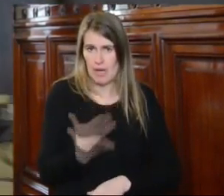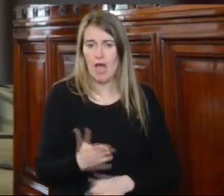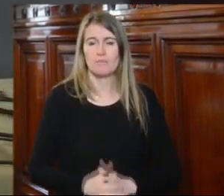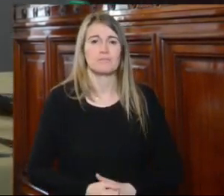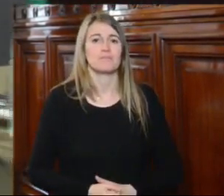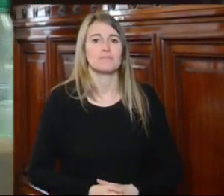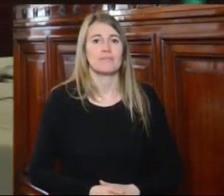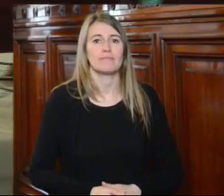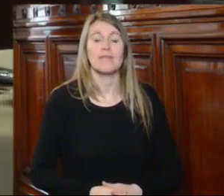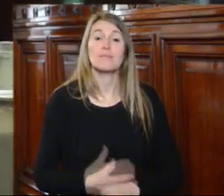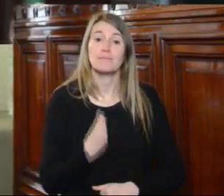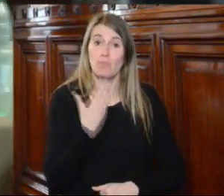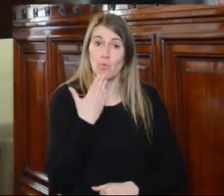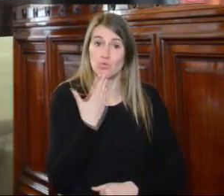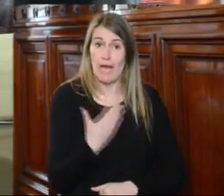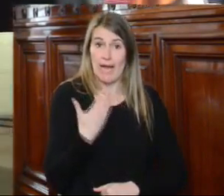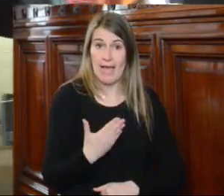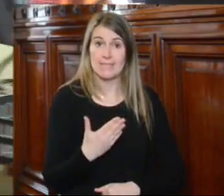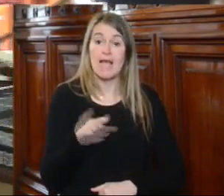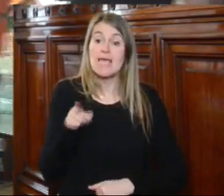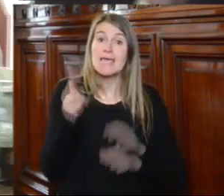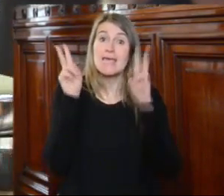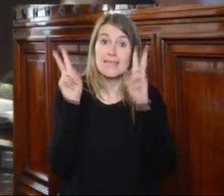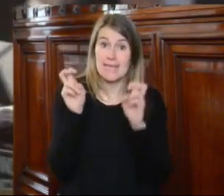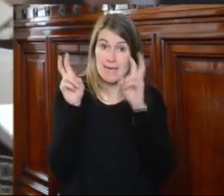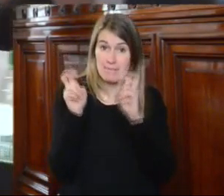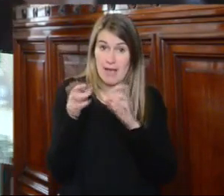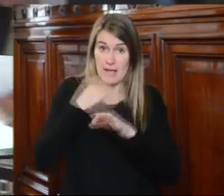bien muchas gracias a ustedes nos han traído un tema si